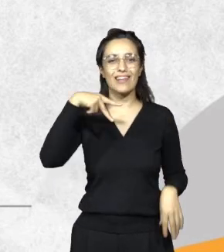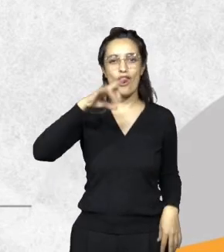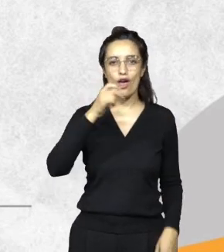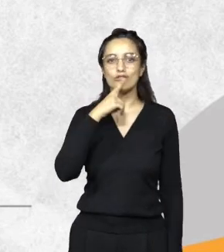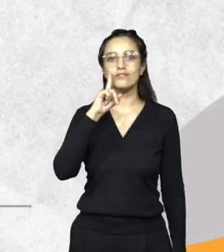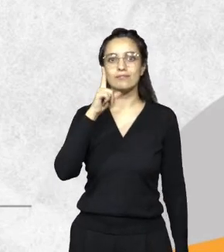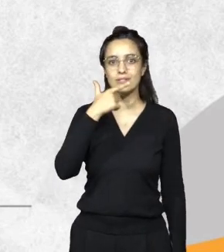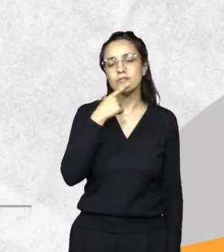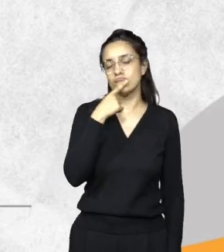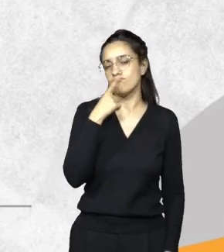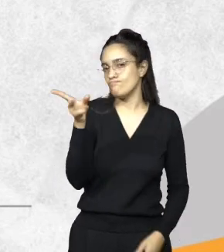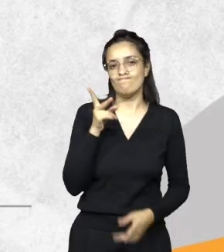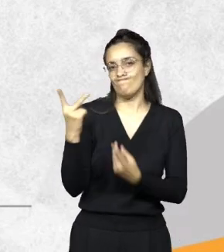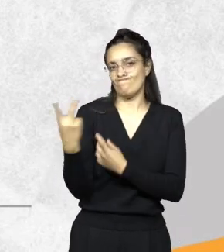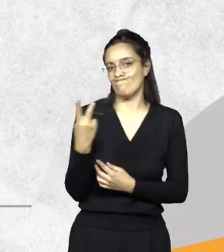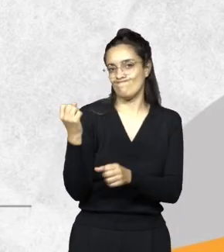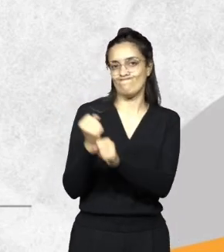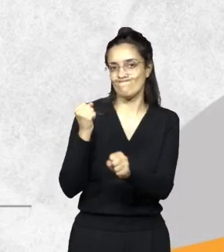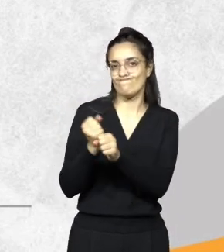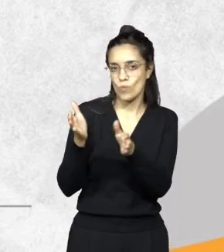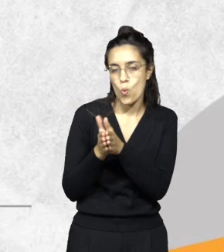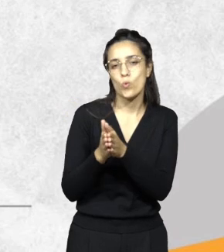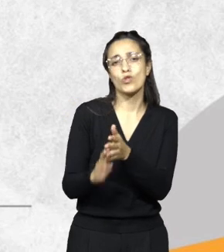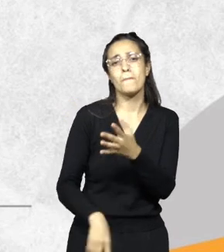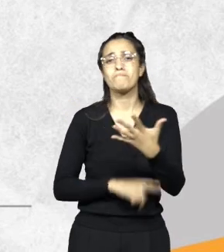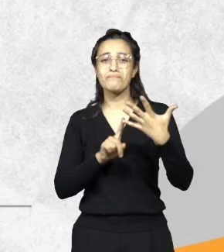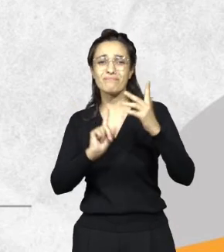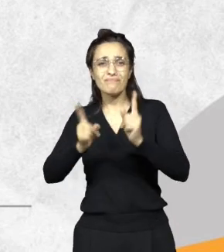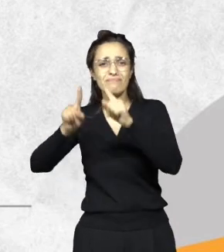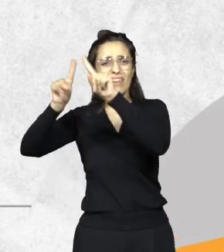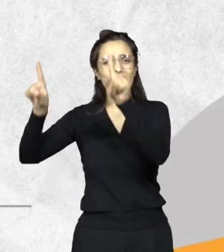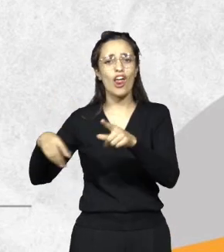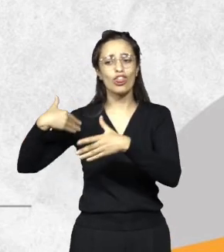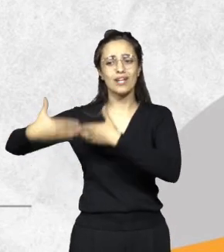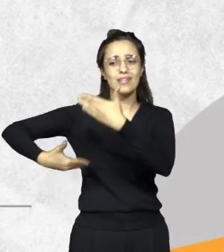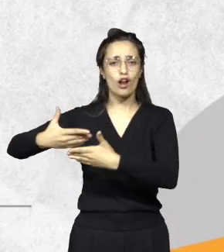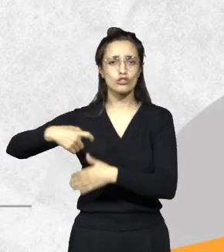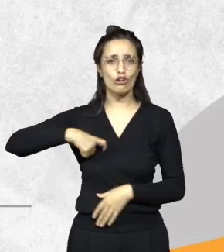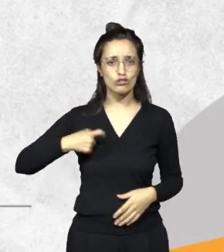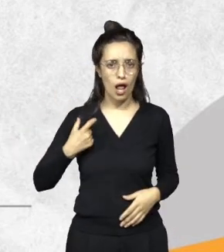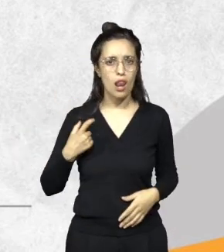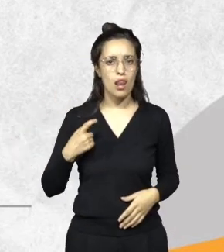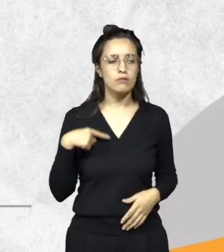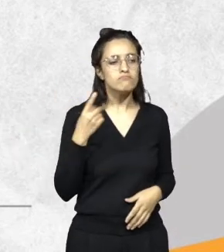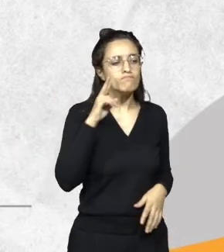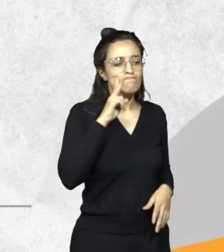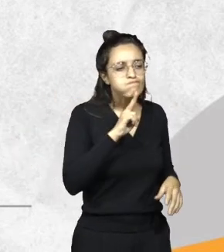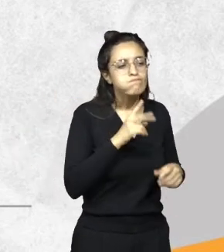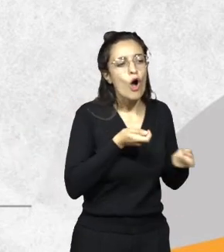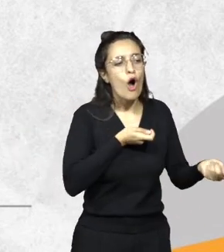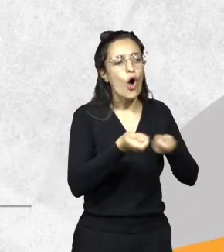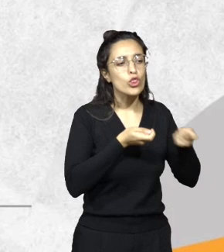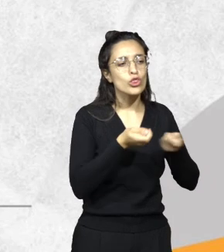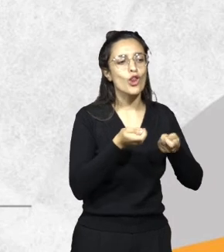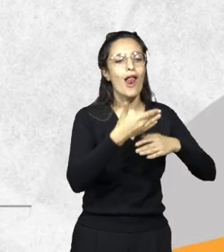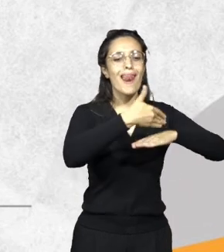conjunto. Con el Ministerio de Desarrollo Social, nosotros hacemos mucho control de lo que es la invasión de la línea de Rivera, los asentamientos en